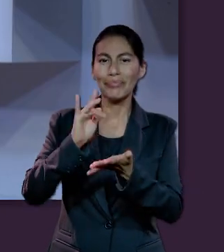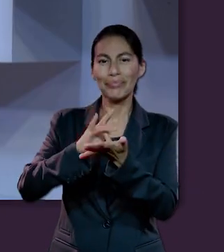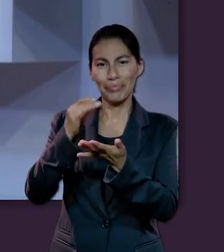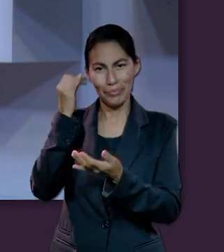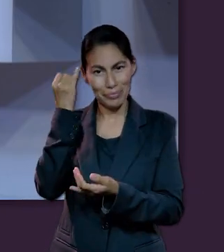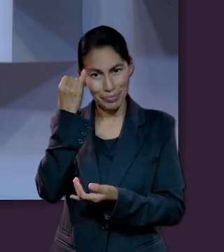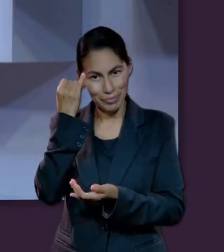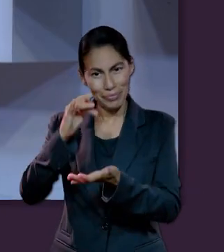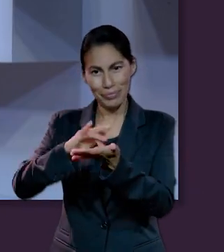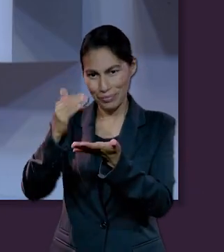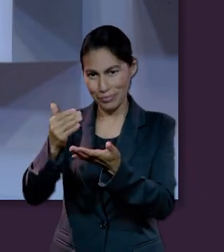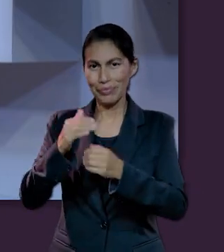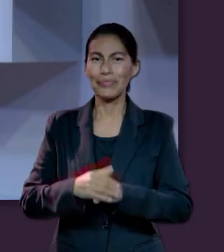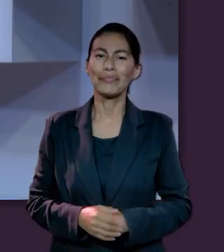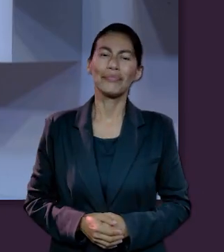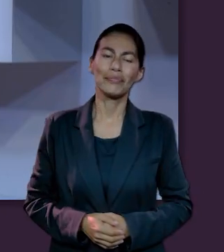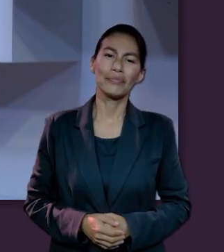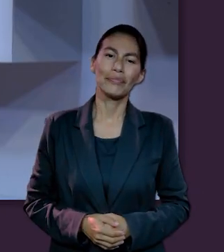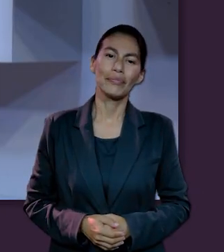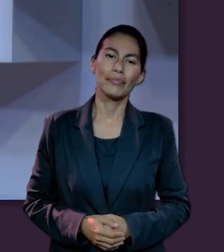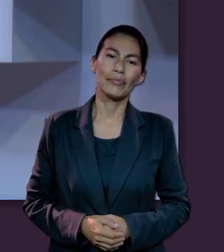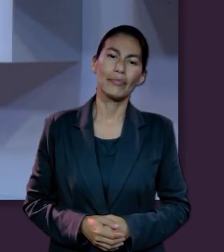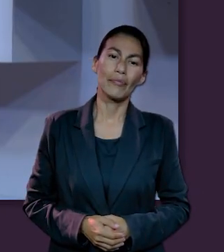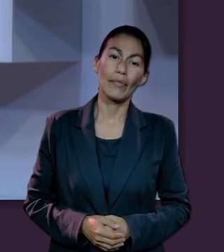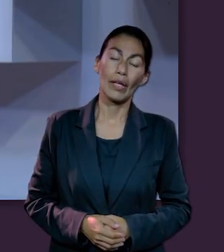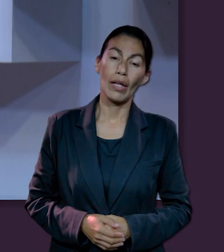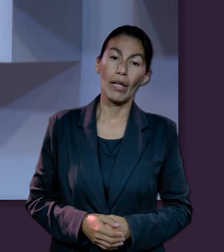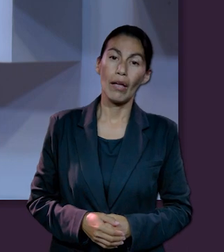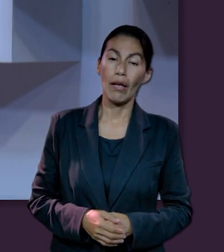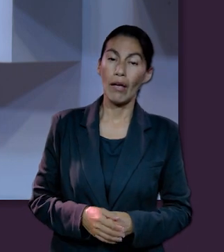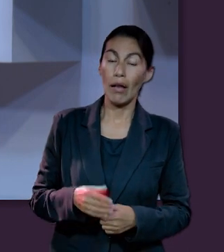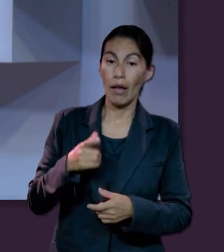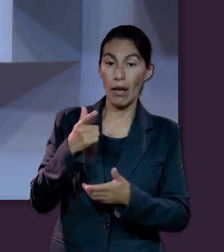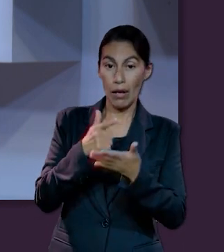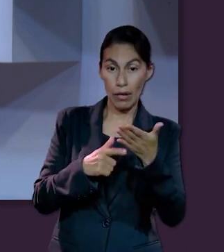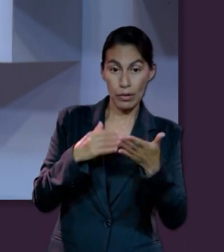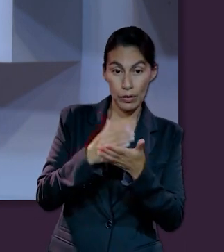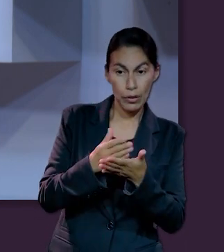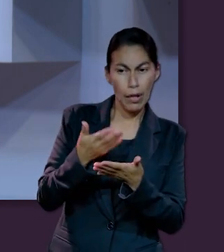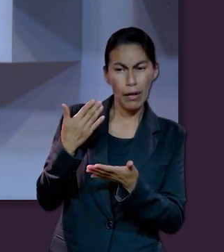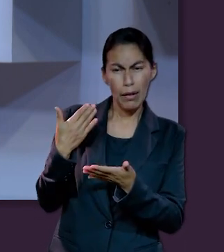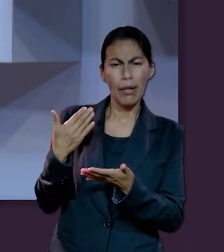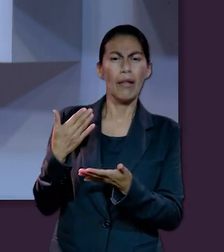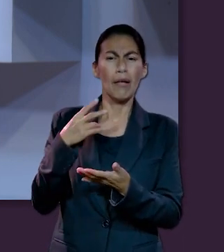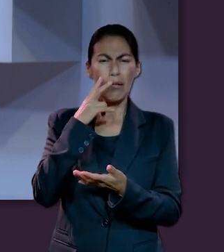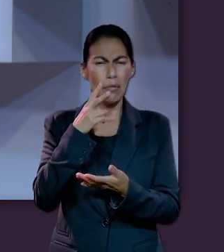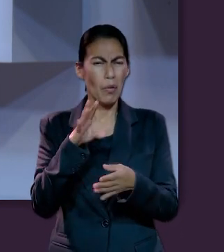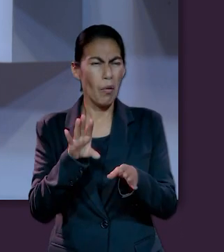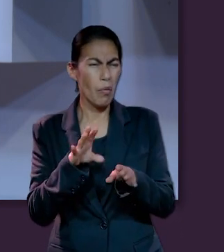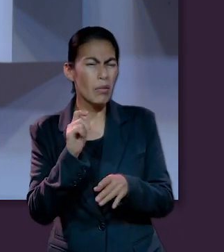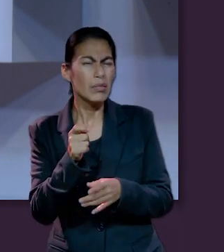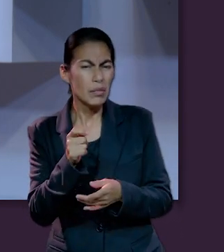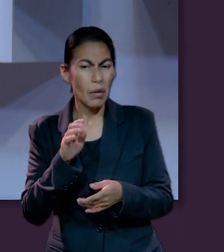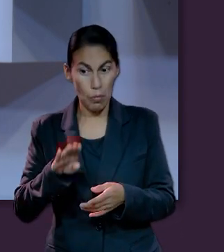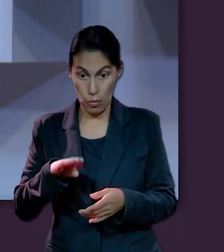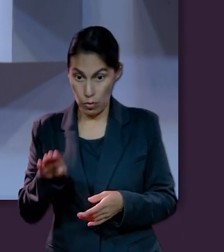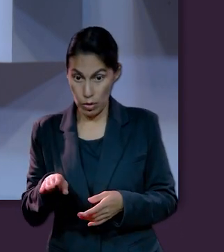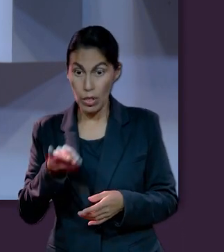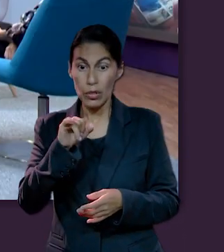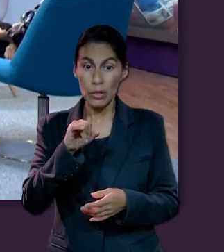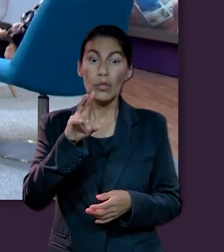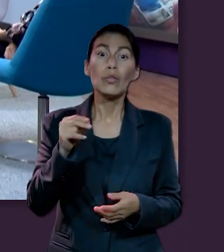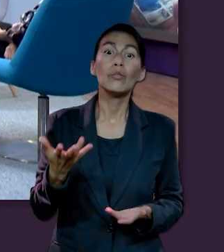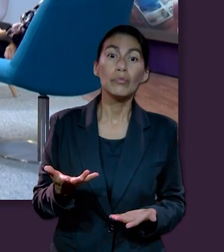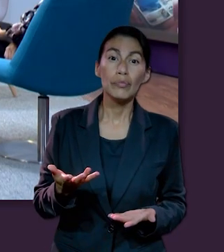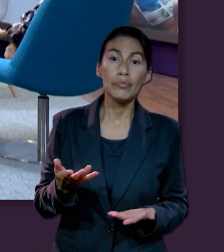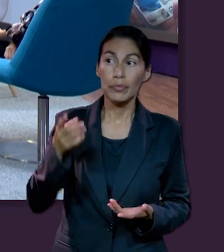Muchas gracias, Isai. Hemos escuchado y en las lecciones anteriores vimos la idea de si morimos o no morimos.